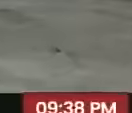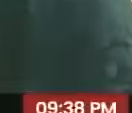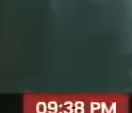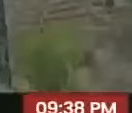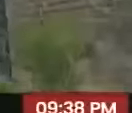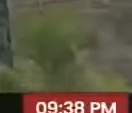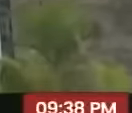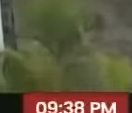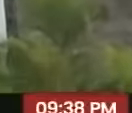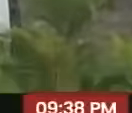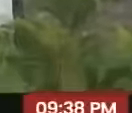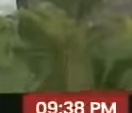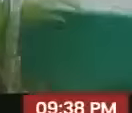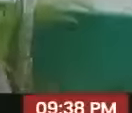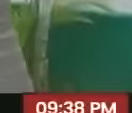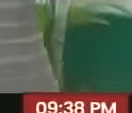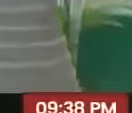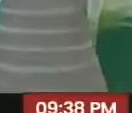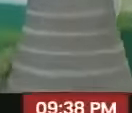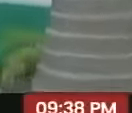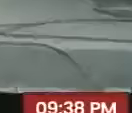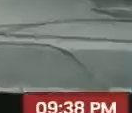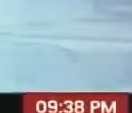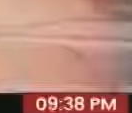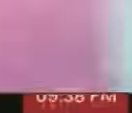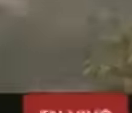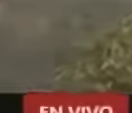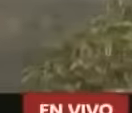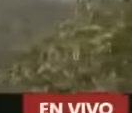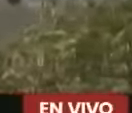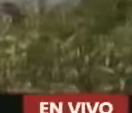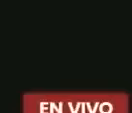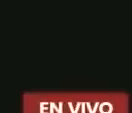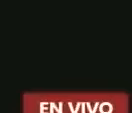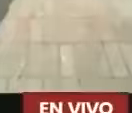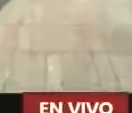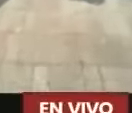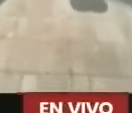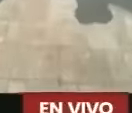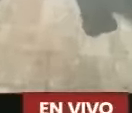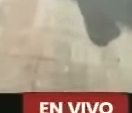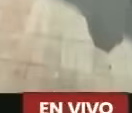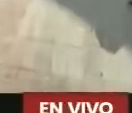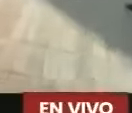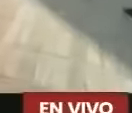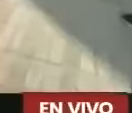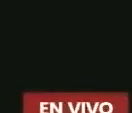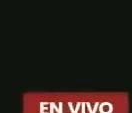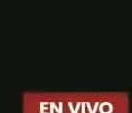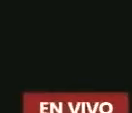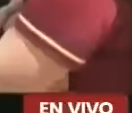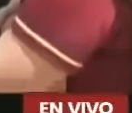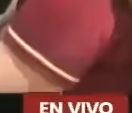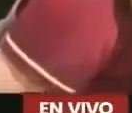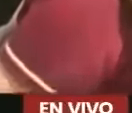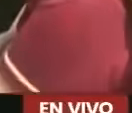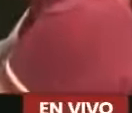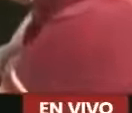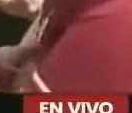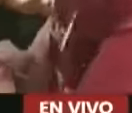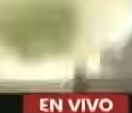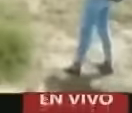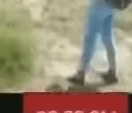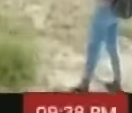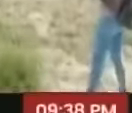Además de todo lo que hemos avanzado como proyecto La Fuga, en marzo recibimos la visita de la Gran Misión Venezuela Joven y